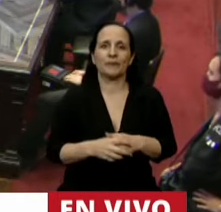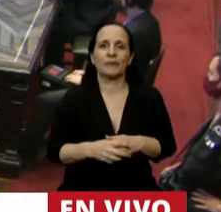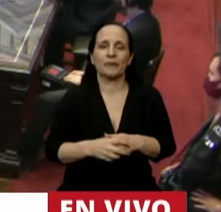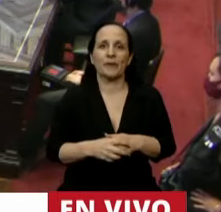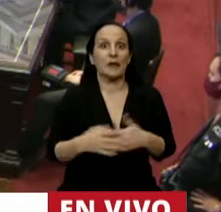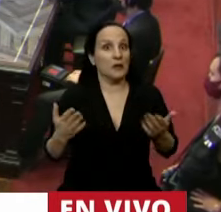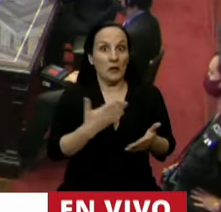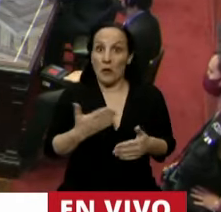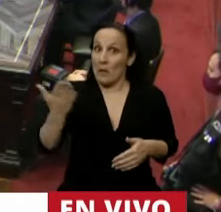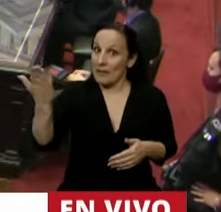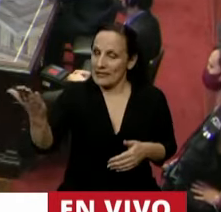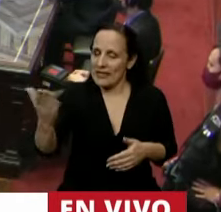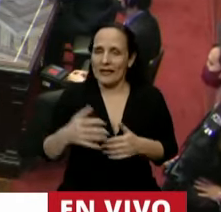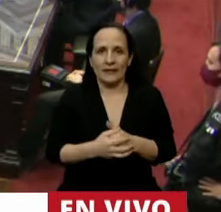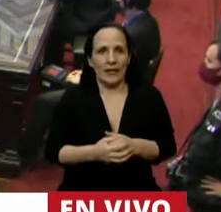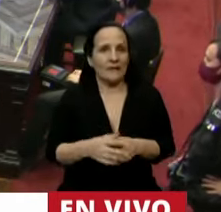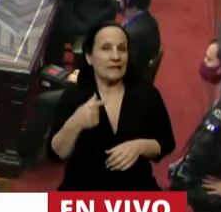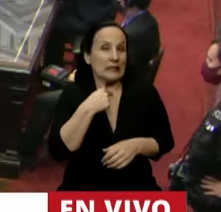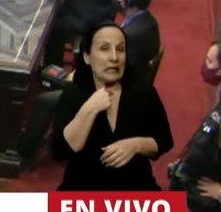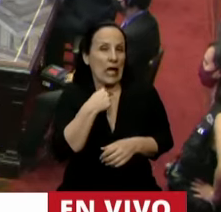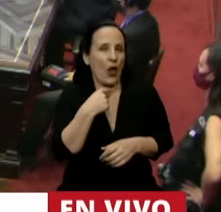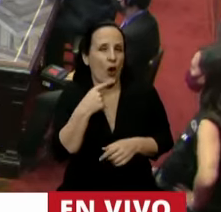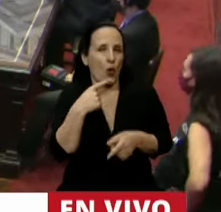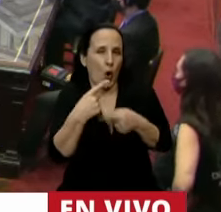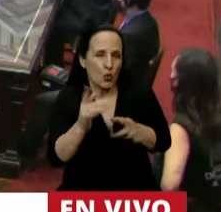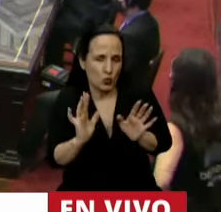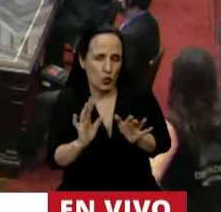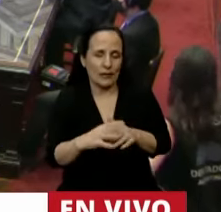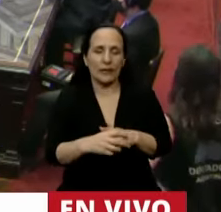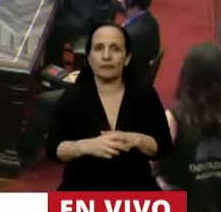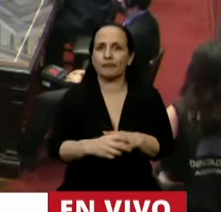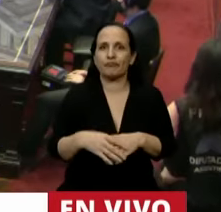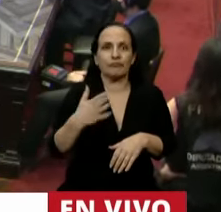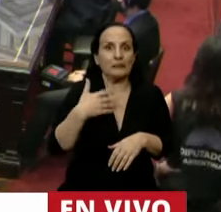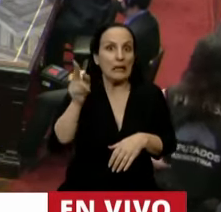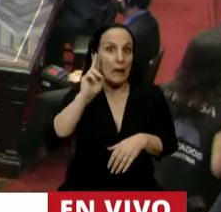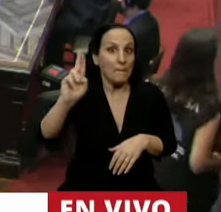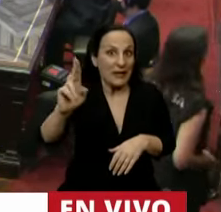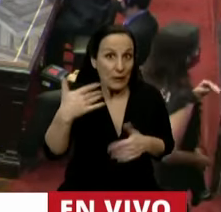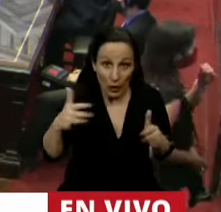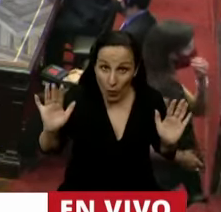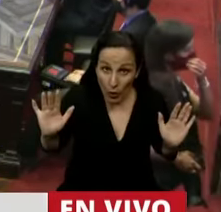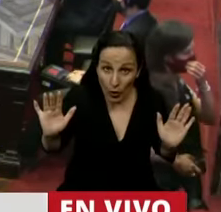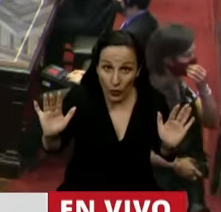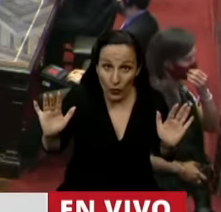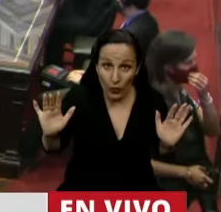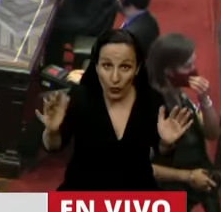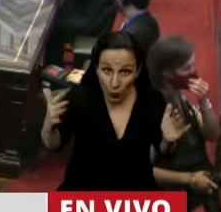Presidente, antes de que corra el tiempo, quiero hacerle una consulta, Presidente. Quiero plantear una cuestión de privilegio, ¿puede ser, Presidente?